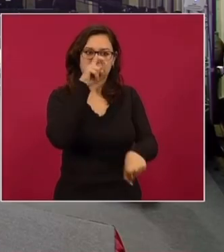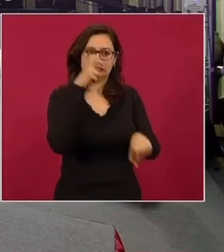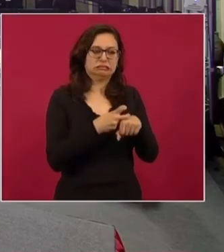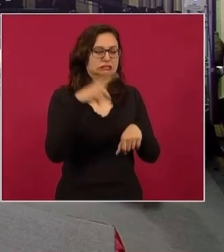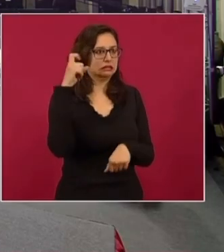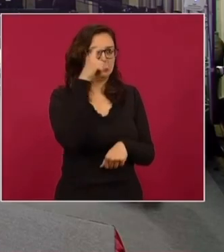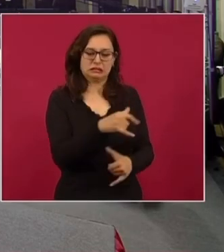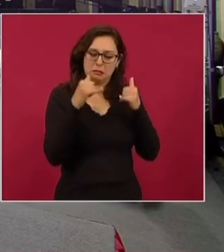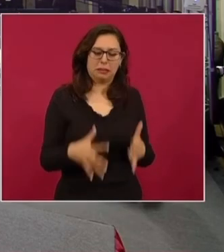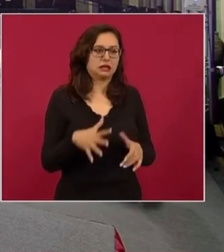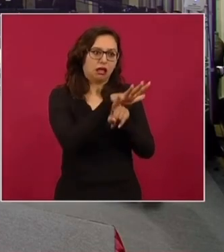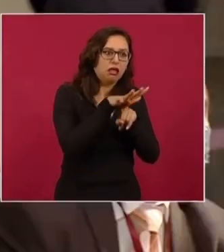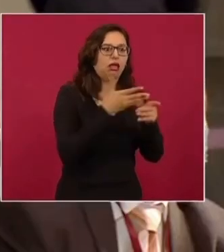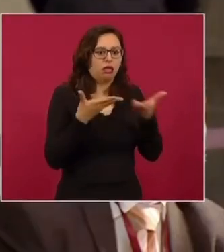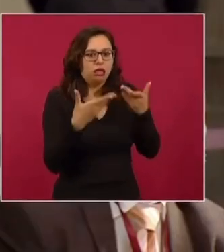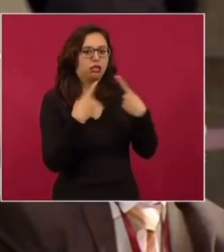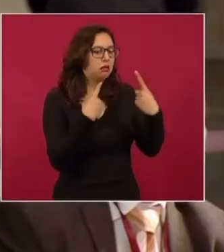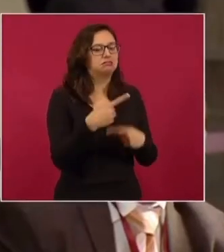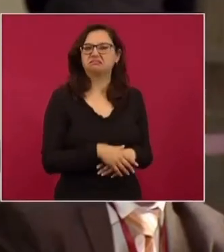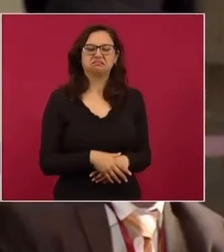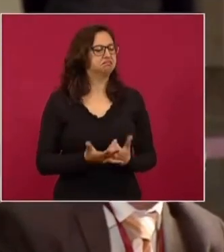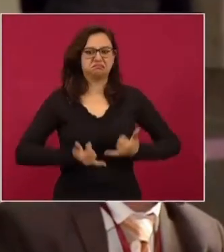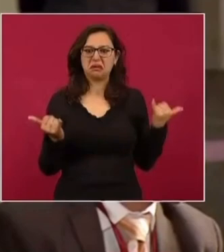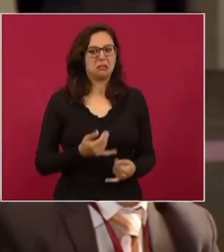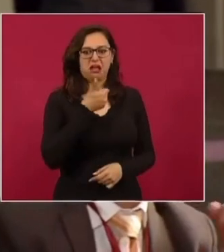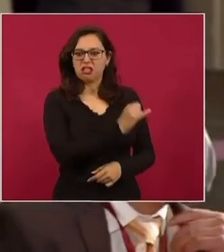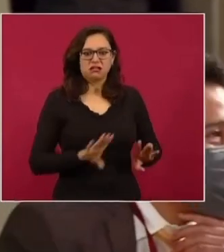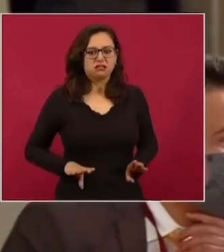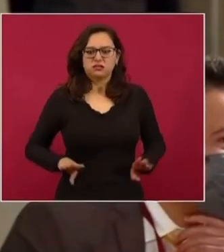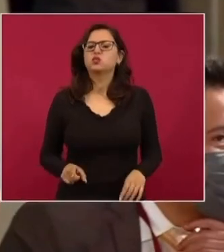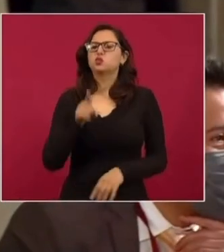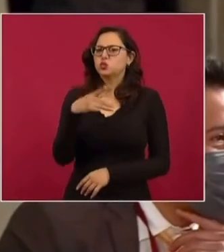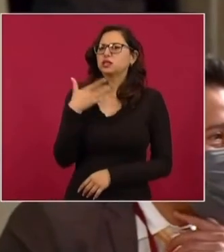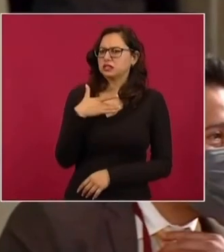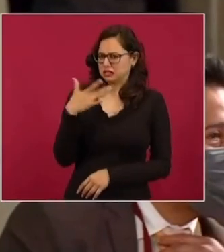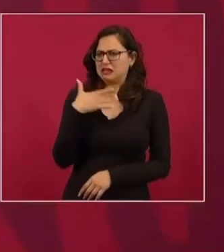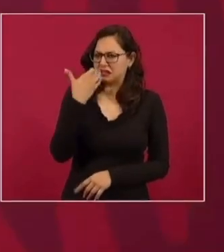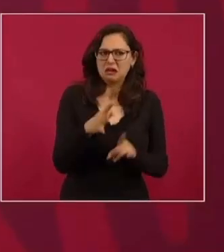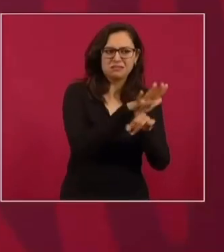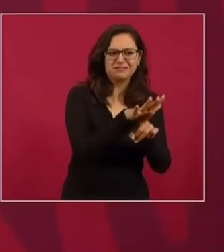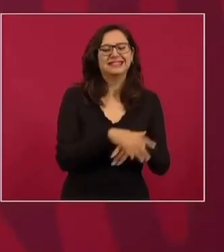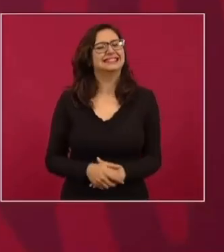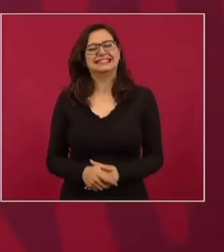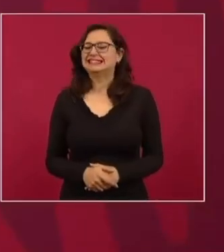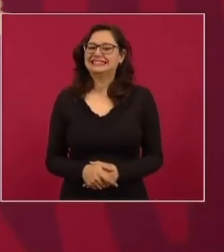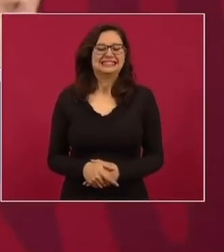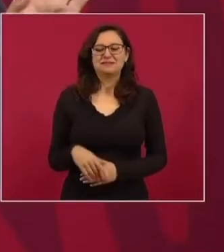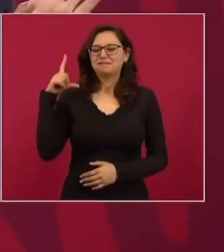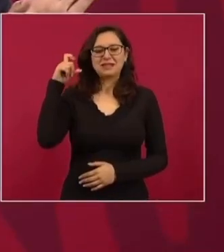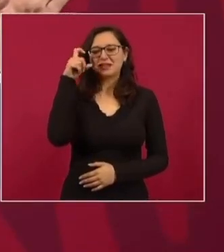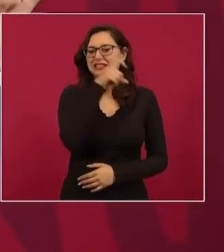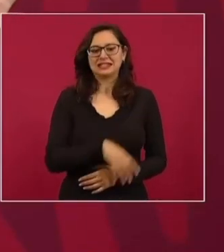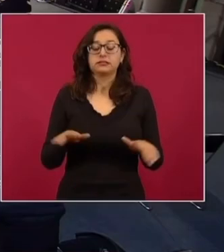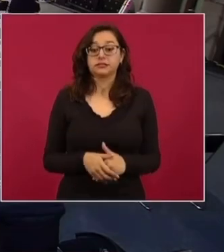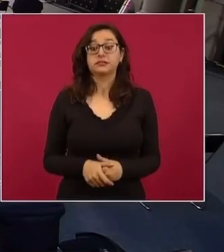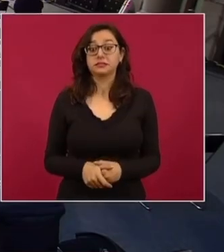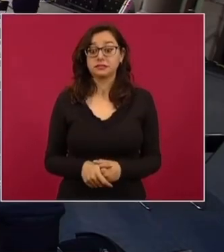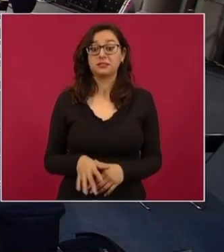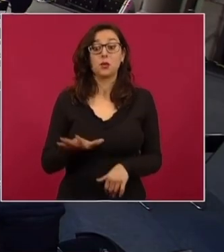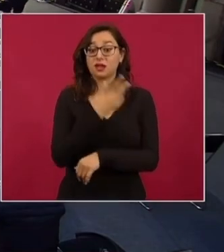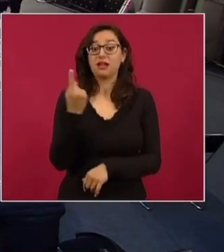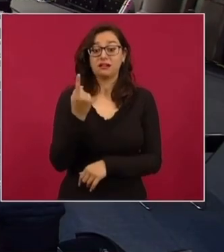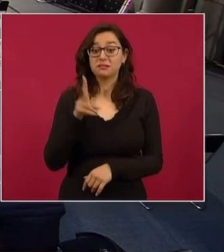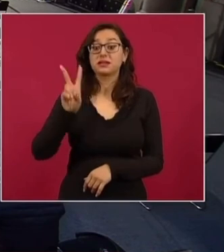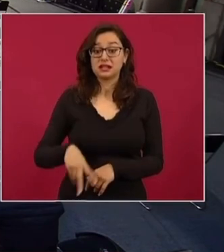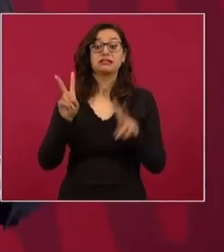¿No le interesa a lo mínimo buscar una vía de diálogo, convencerlos de la bondad, de la cuanta transformación? Es muy difícil. No escuchan. No escuchan. Es muy